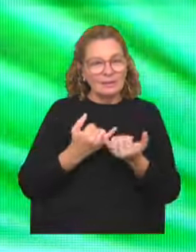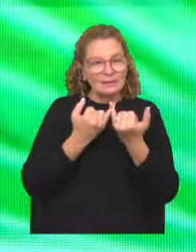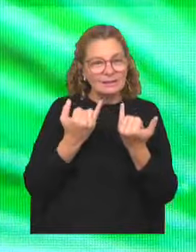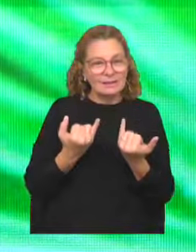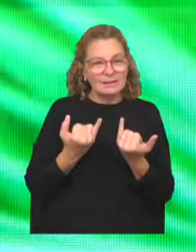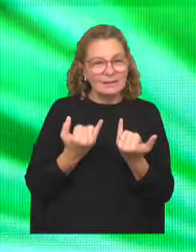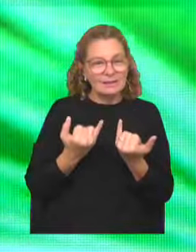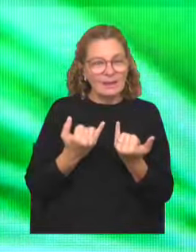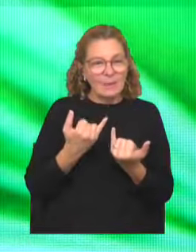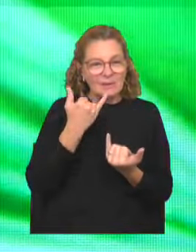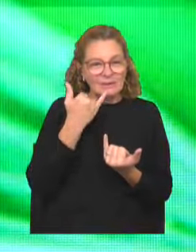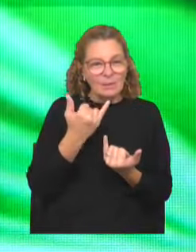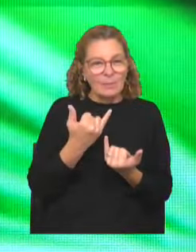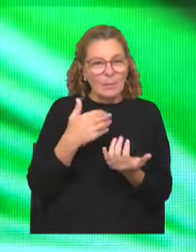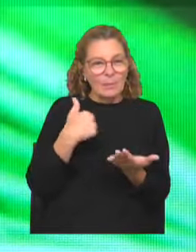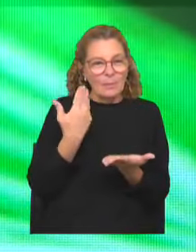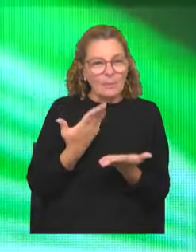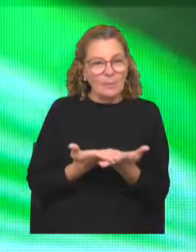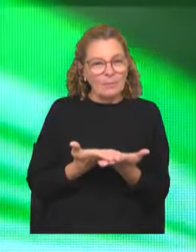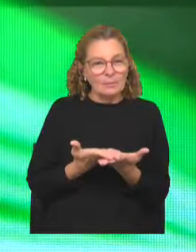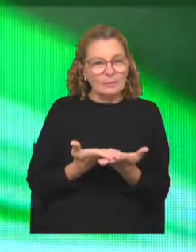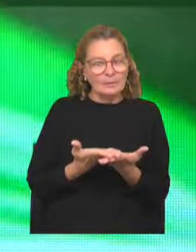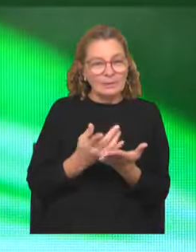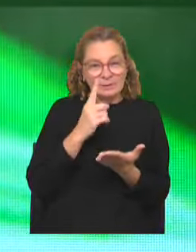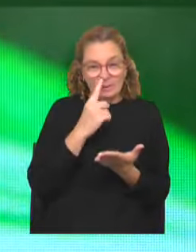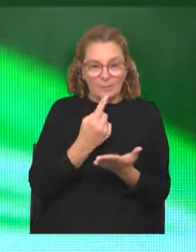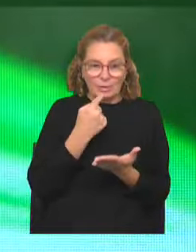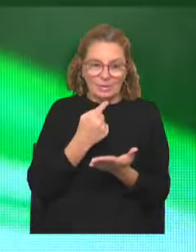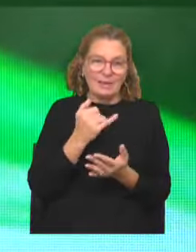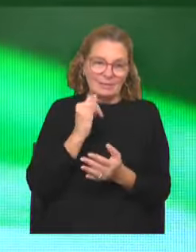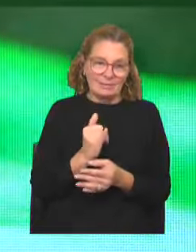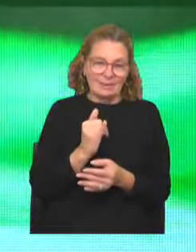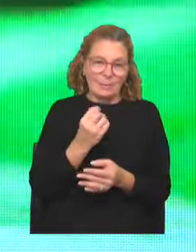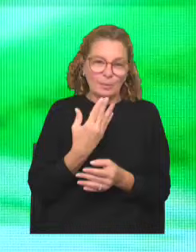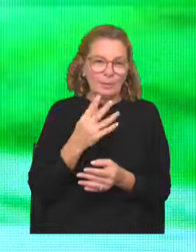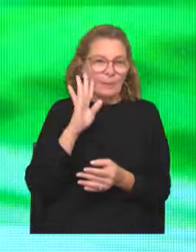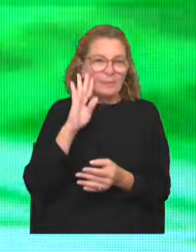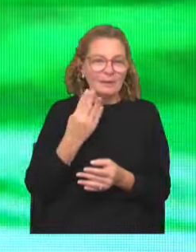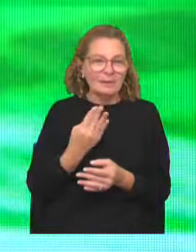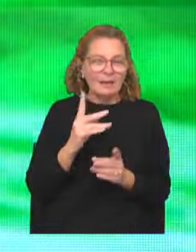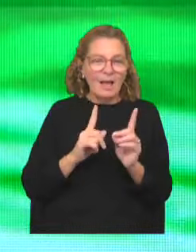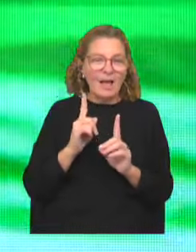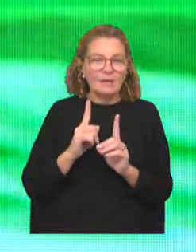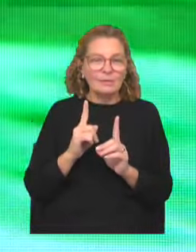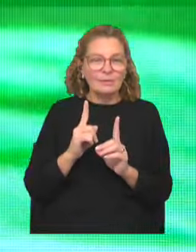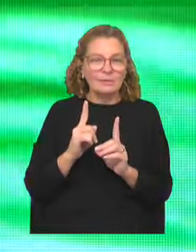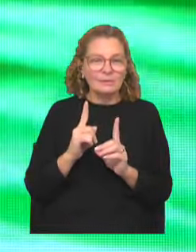que Fernando me llamó y me propuso, enseguida dije que sí, porque me parecía que era realmente